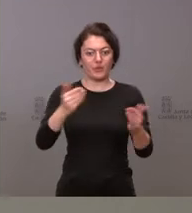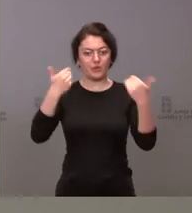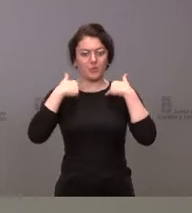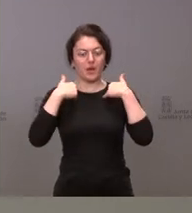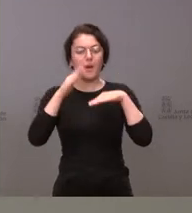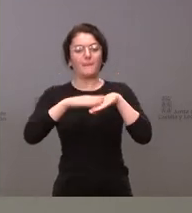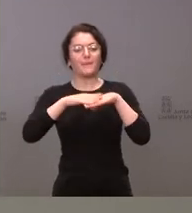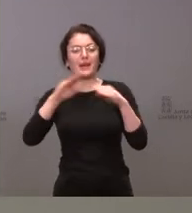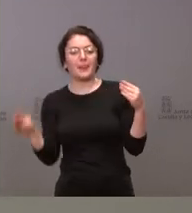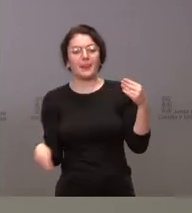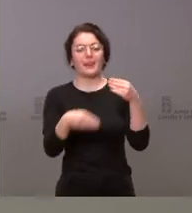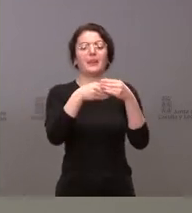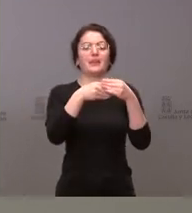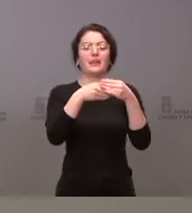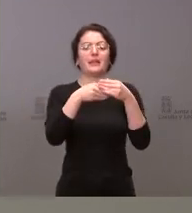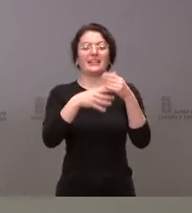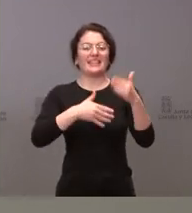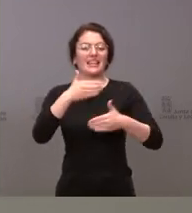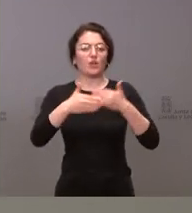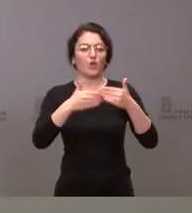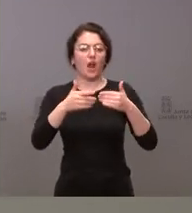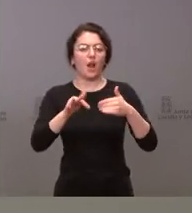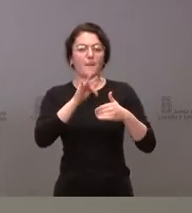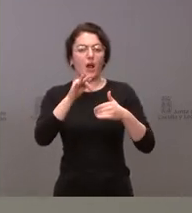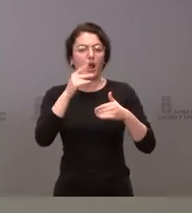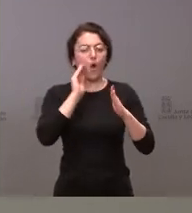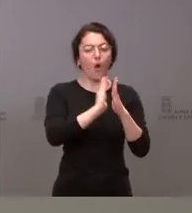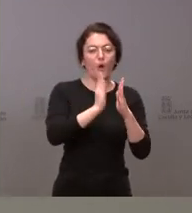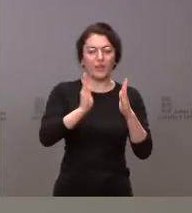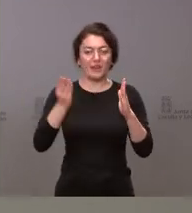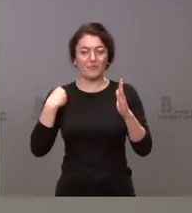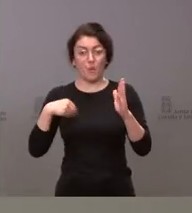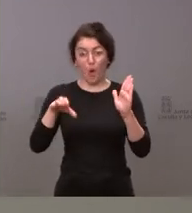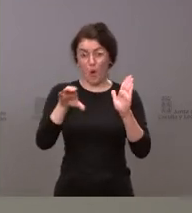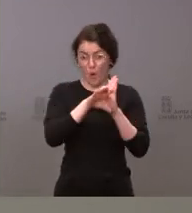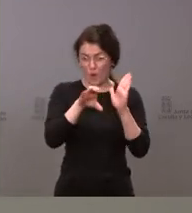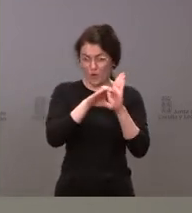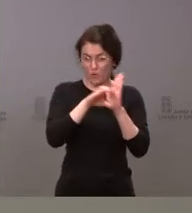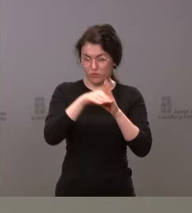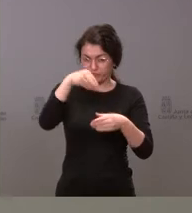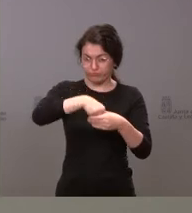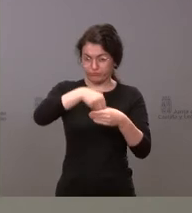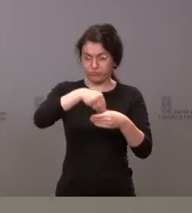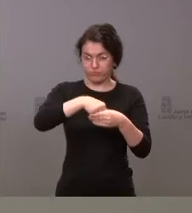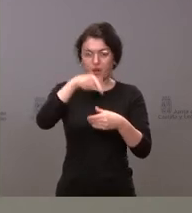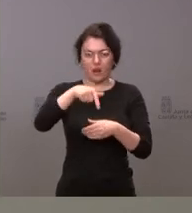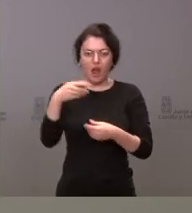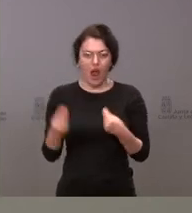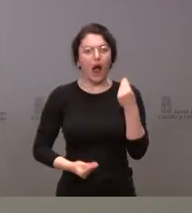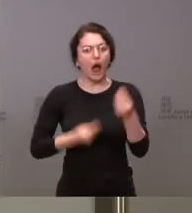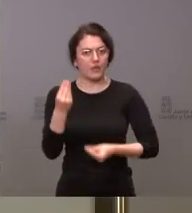desarrollar y ordenar los currículos que se han hecho a expensas de la comunidad autónoma, pues desde Castilla y León lo vamos a hacer.